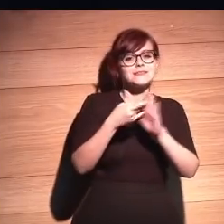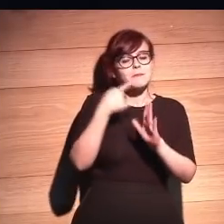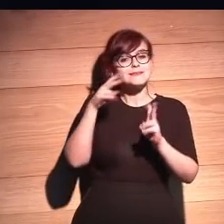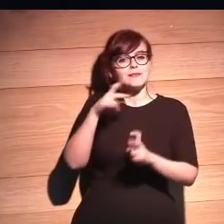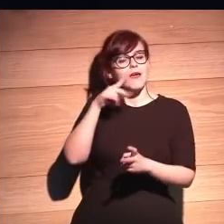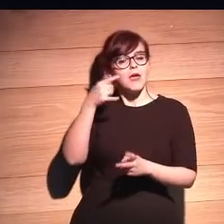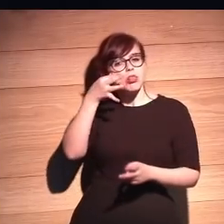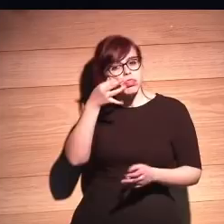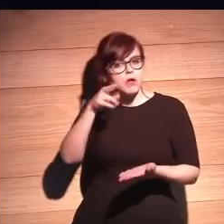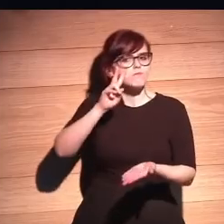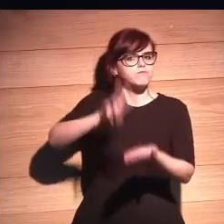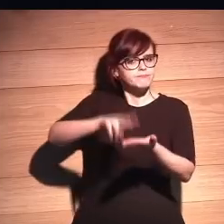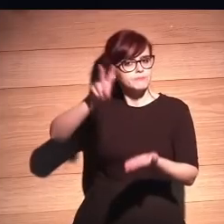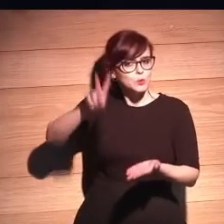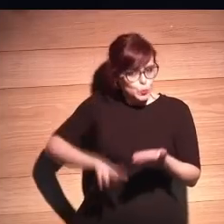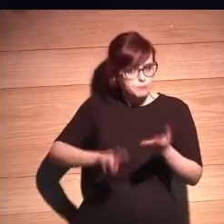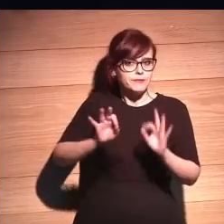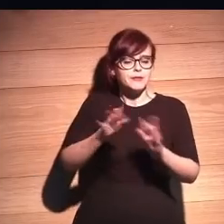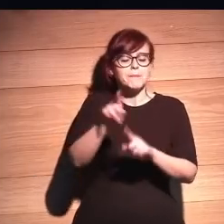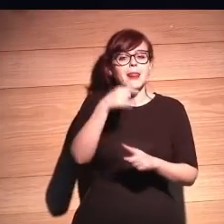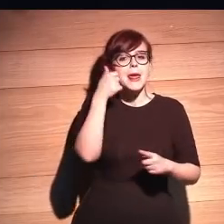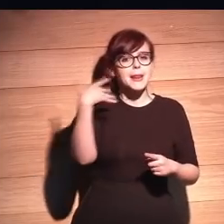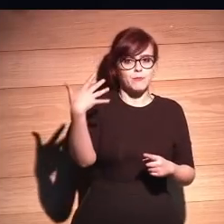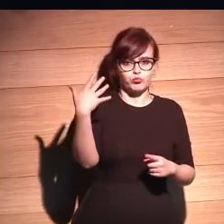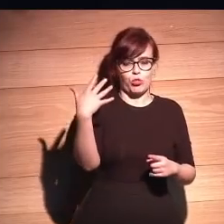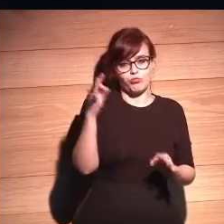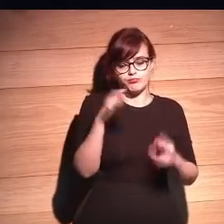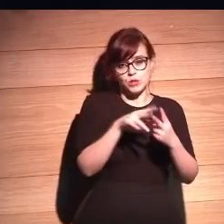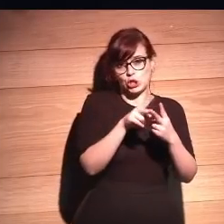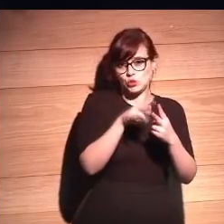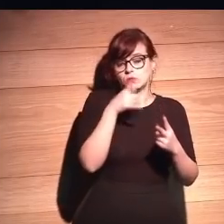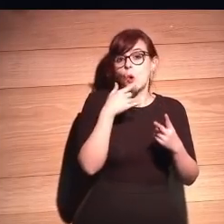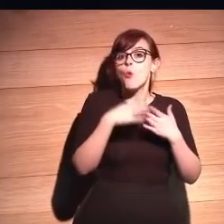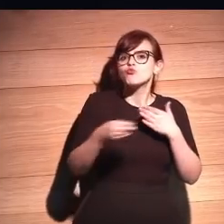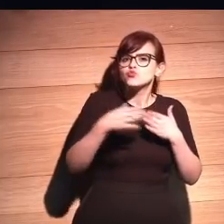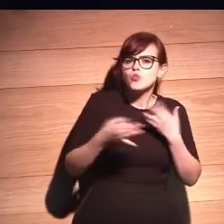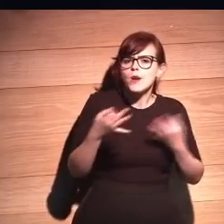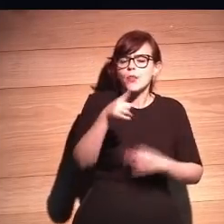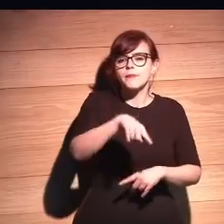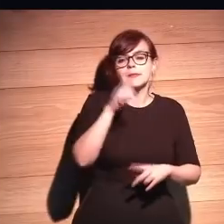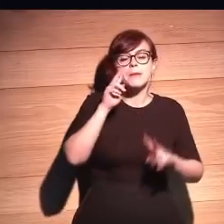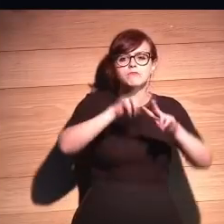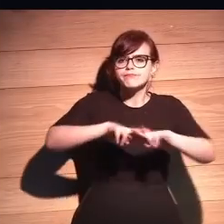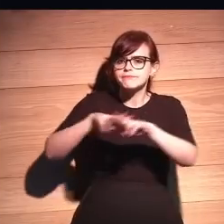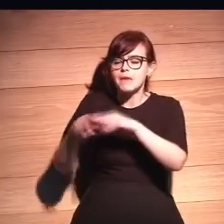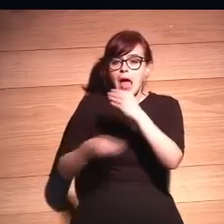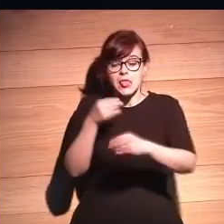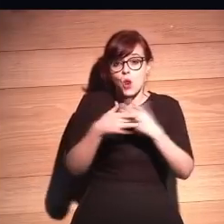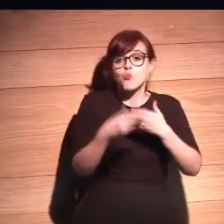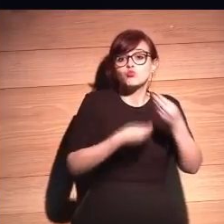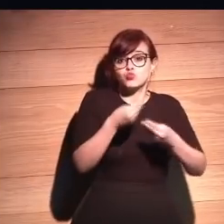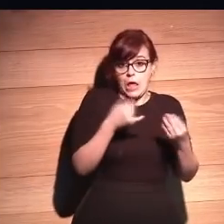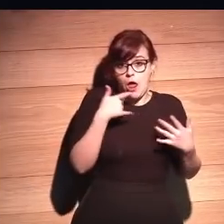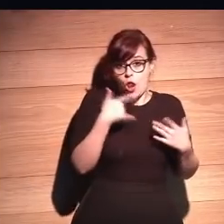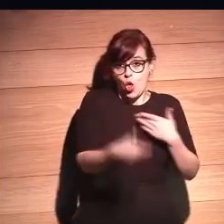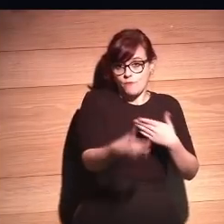autenticación y potenciar la reputación. Y yo creo que los usuarios han de aprender que eso es así para usarlo